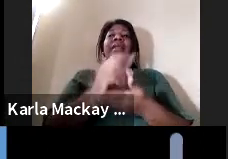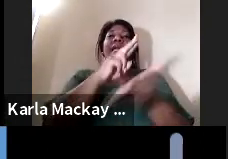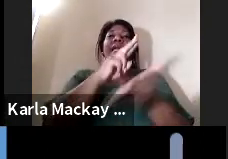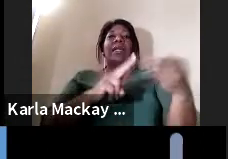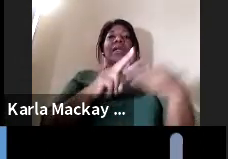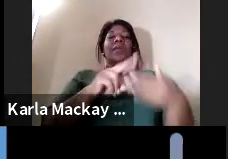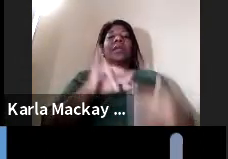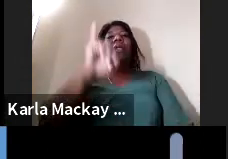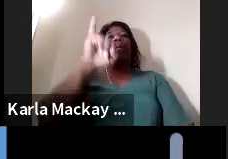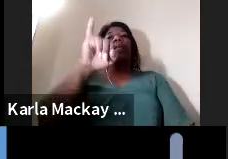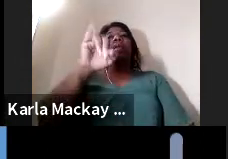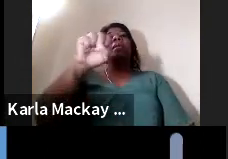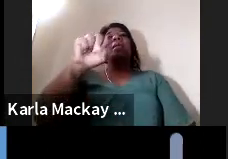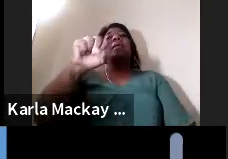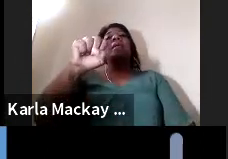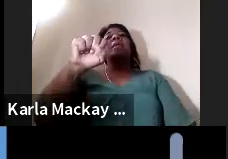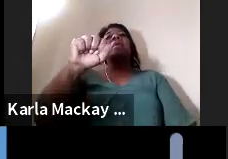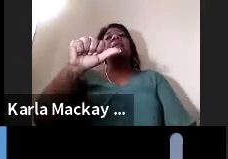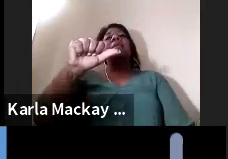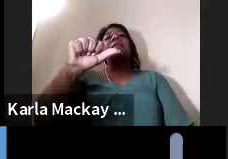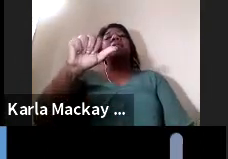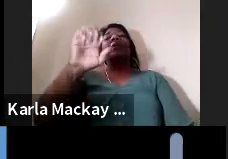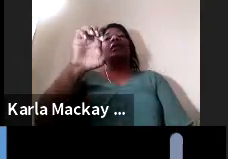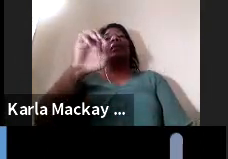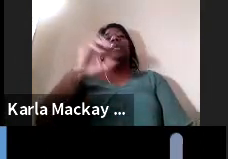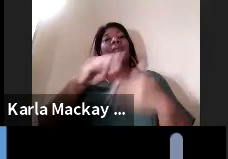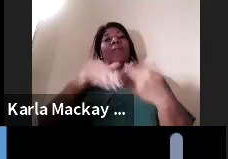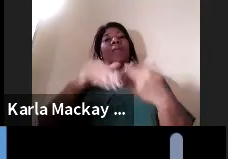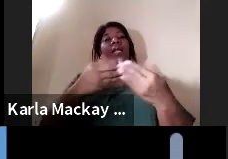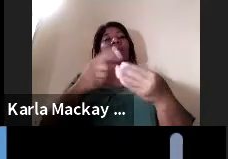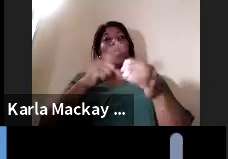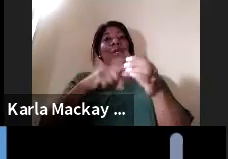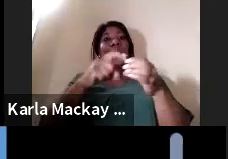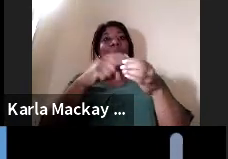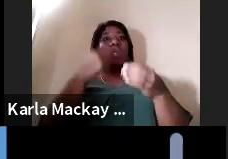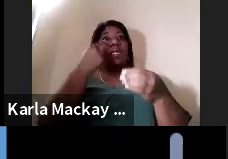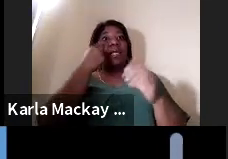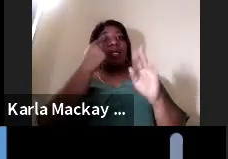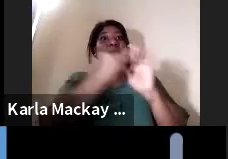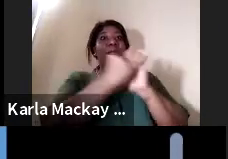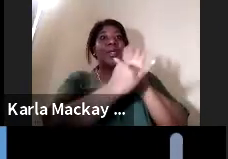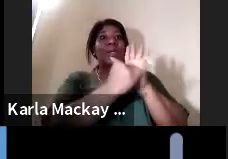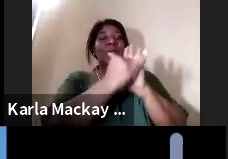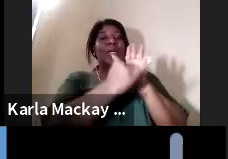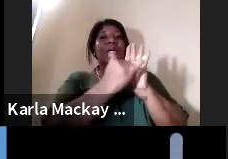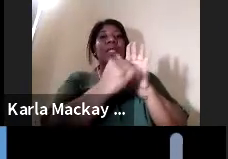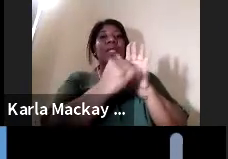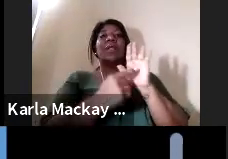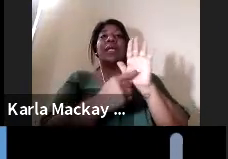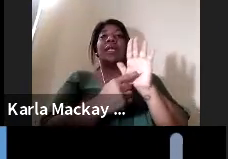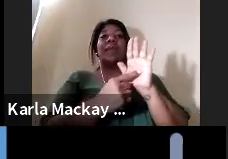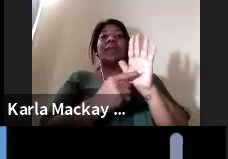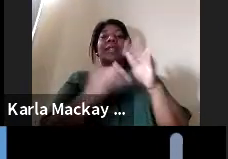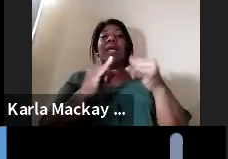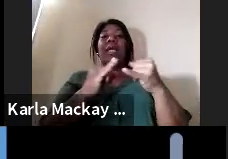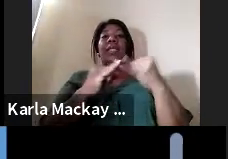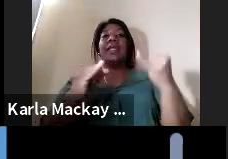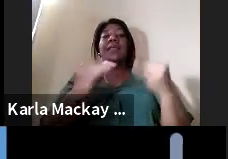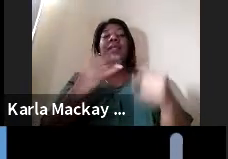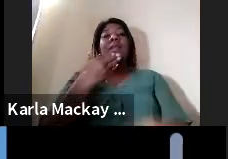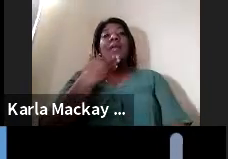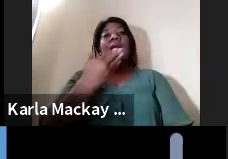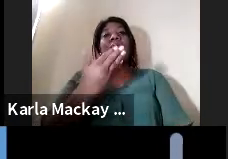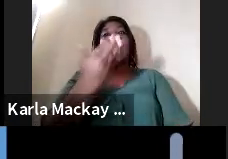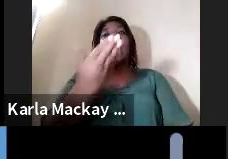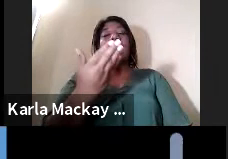Centroamérica y todos los países que nos acompañan así que con esta yo presentación yo termino agradeciéndole a Red